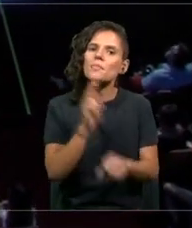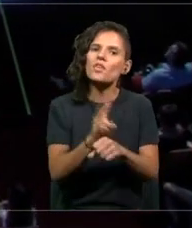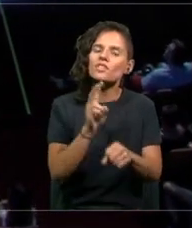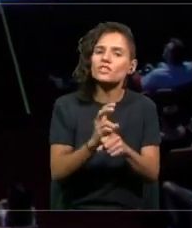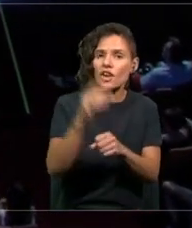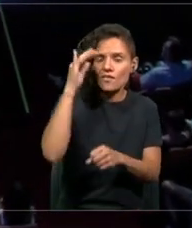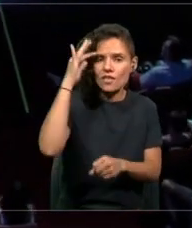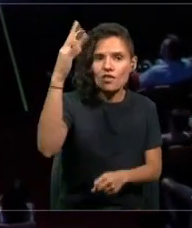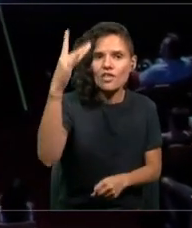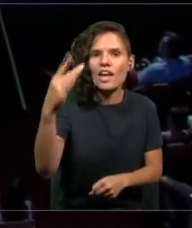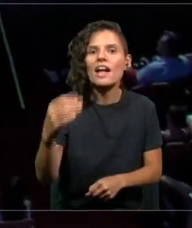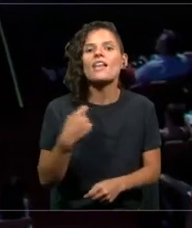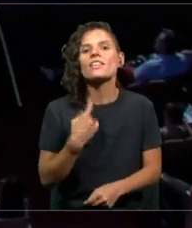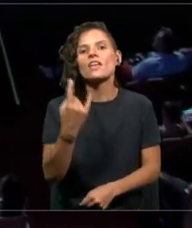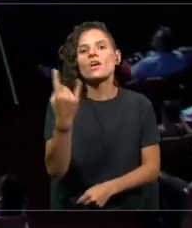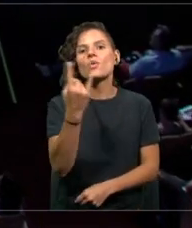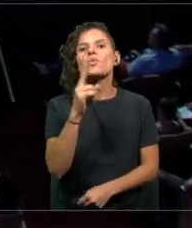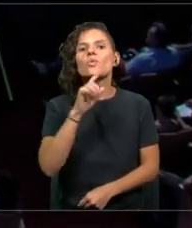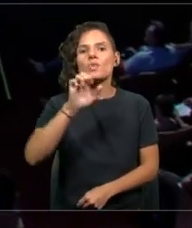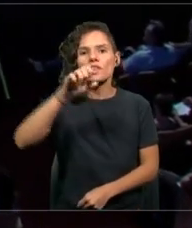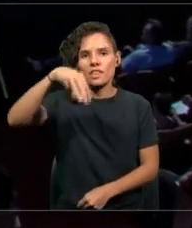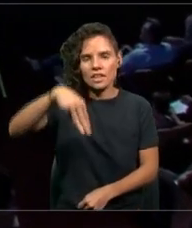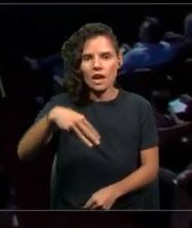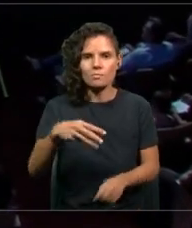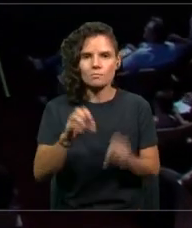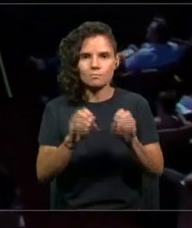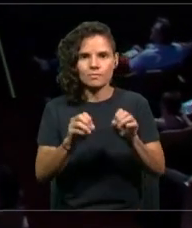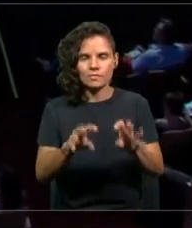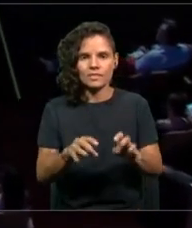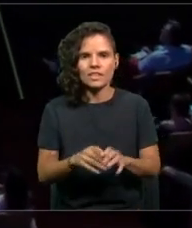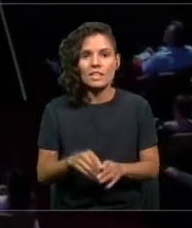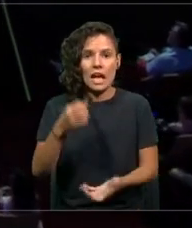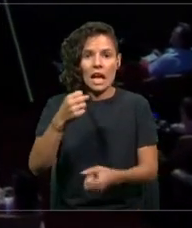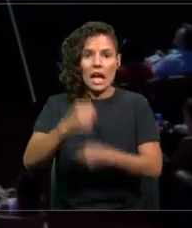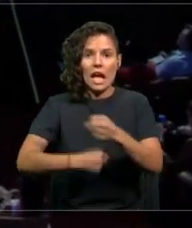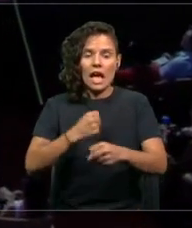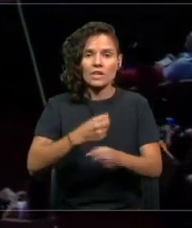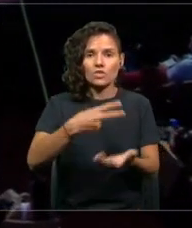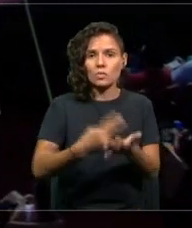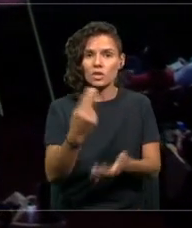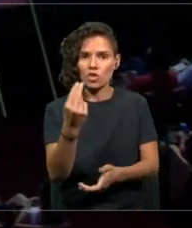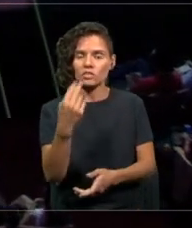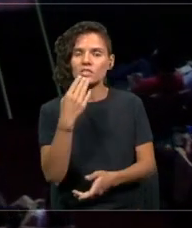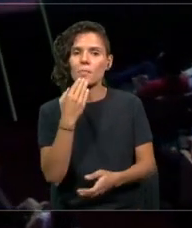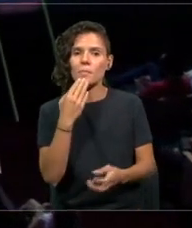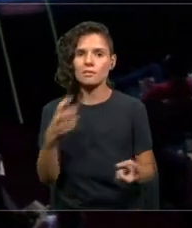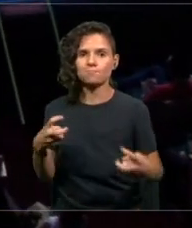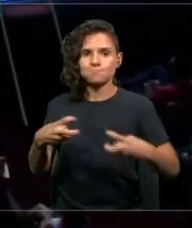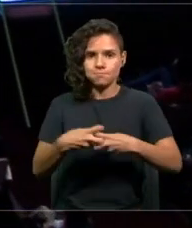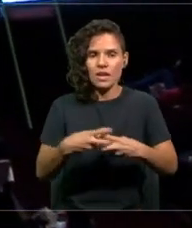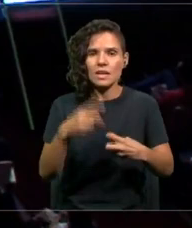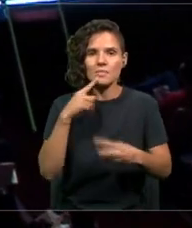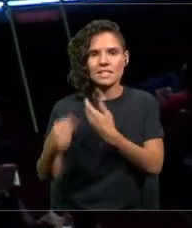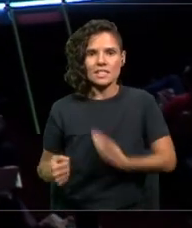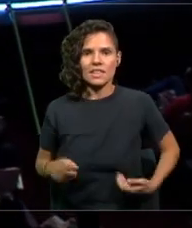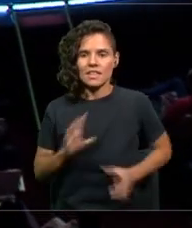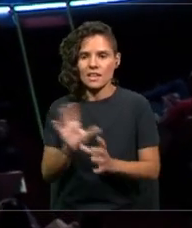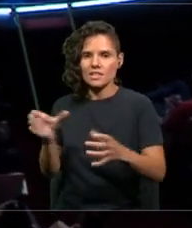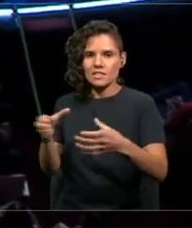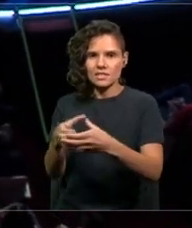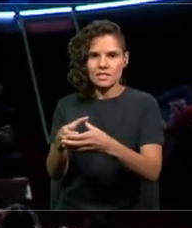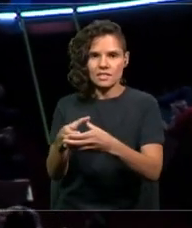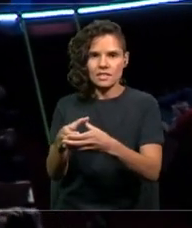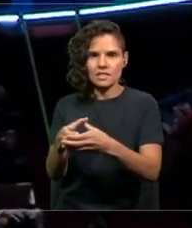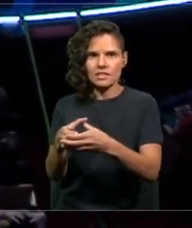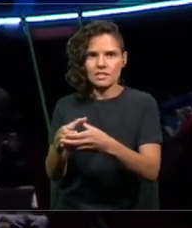Universidad Tecnológica Metropolitana. Desde 2012 se desempeña como sindicalista y presidenta de la Central Unitaria de Trabajadores de